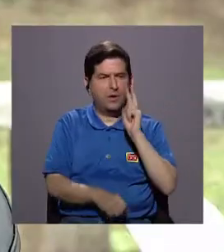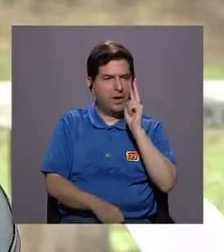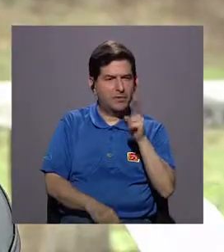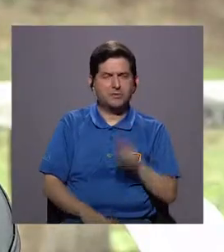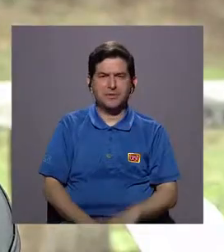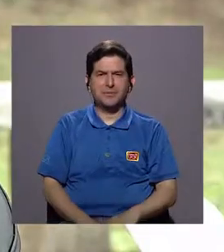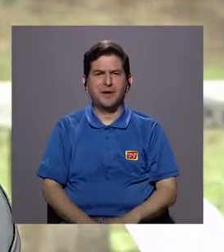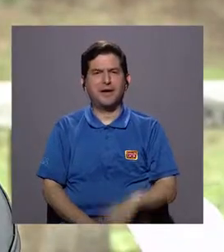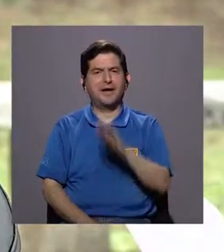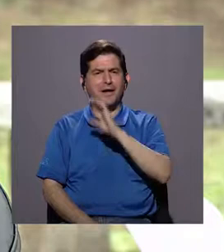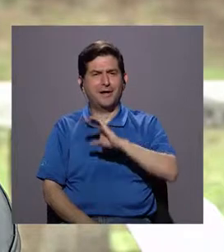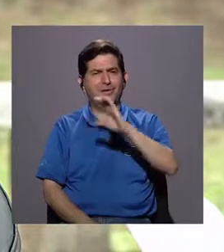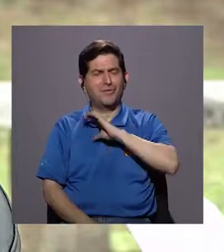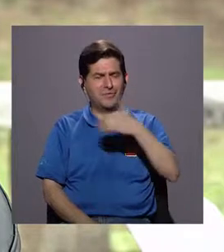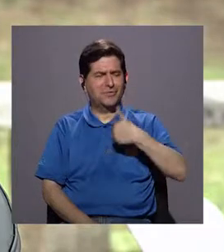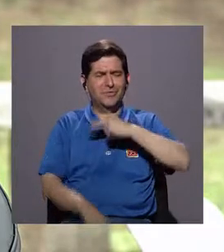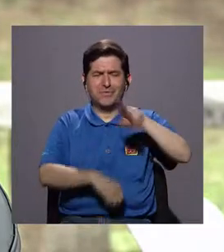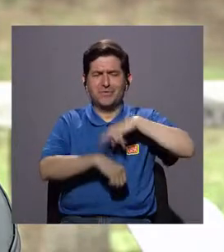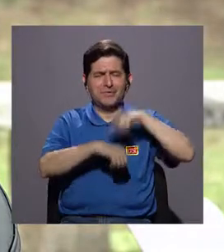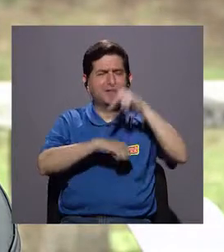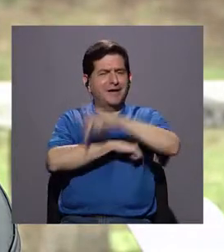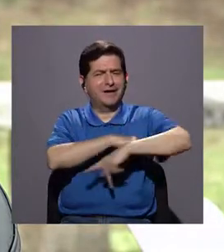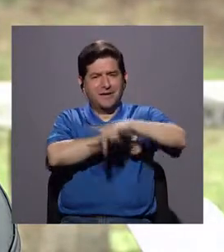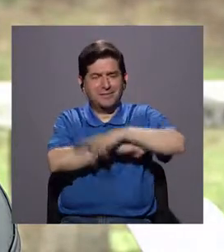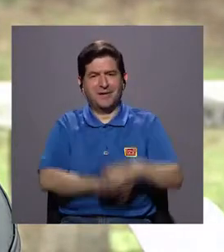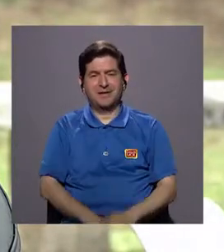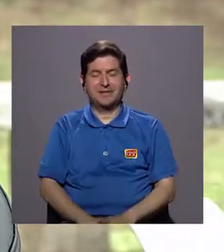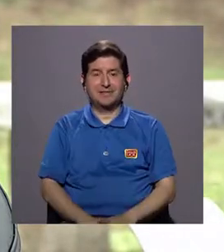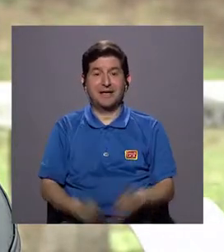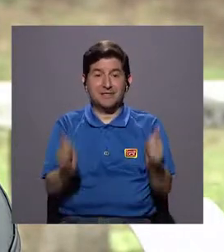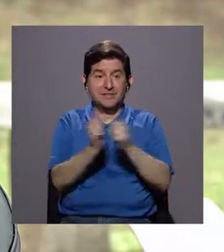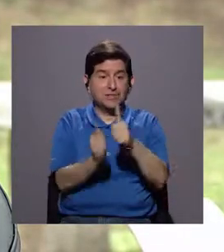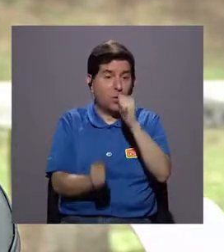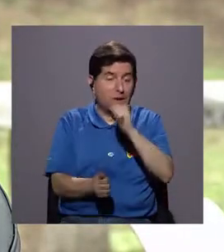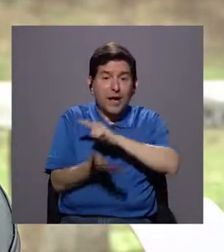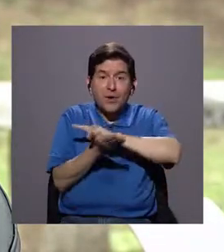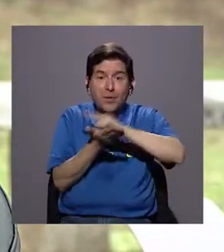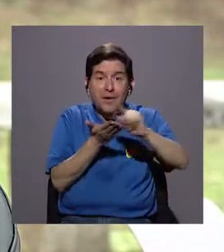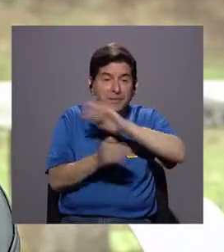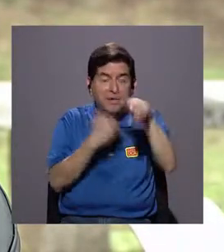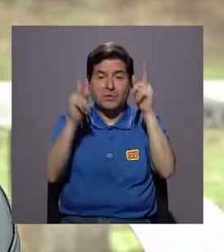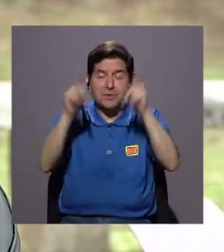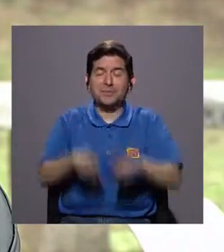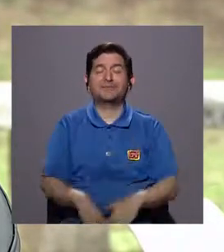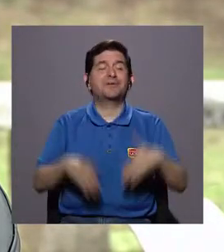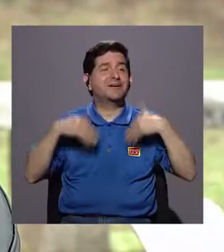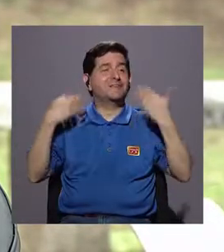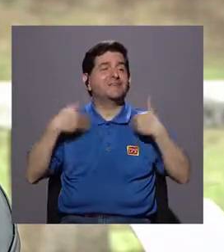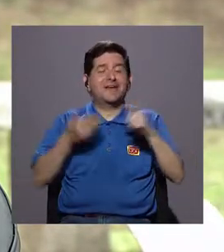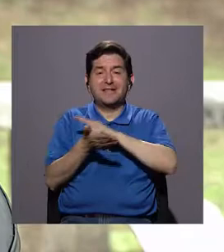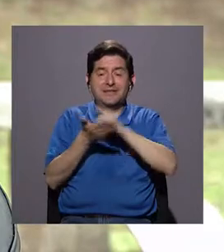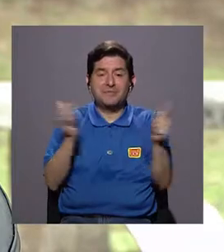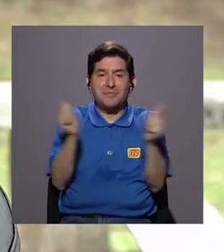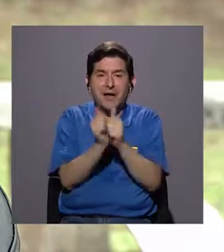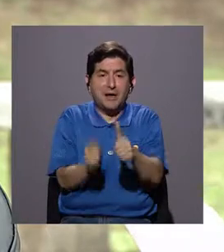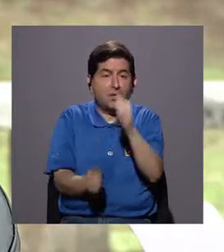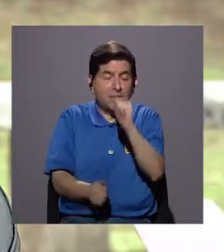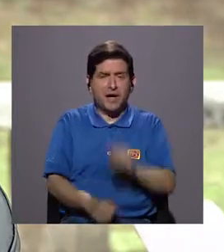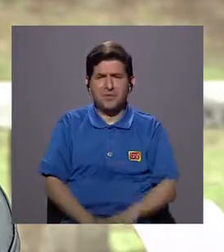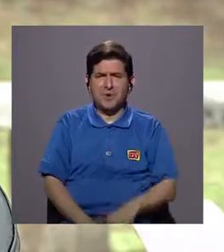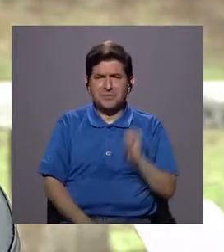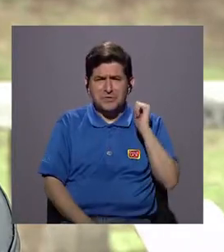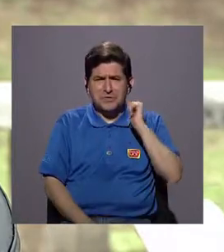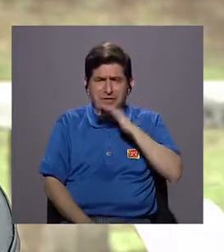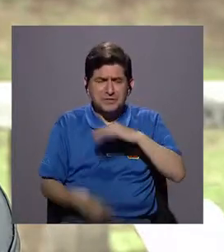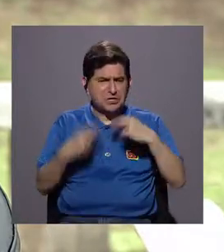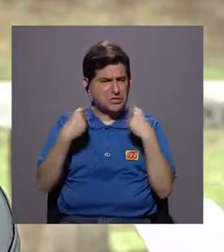has visto como un comportamiento que tenemos muy típico aquí en el país, que es limpiar con el agua. Todo el mundo es feliz limpiando con agua porque la